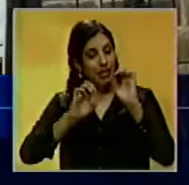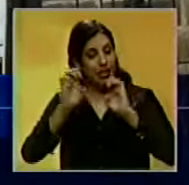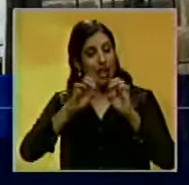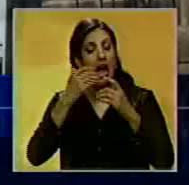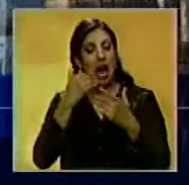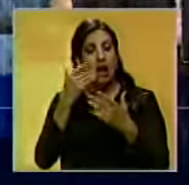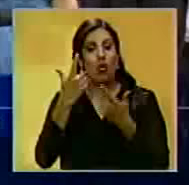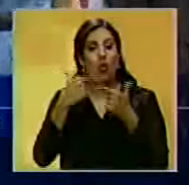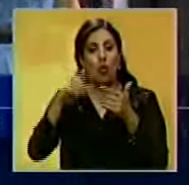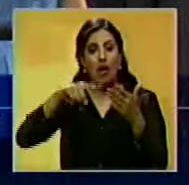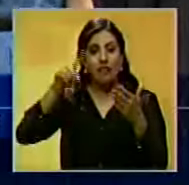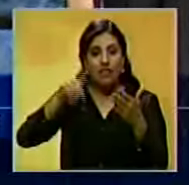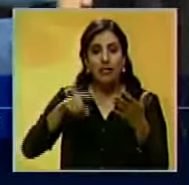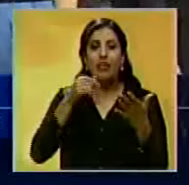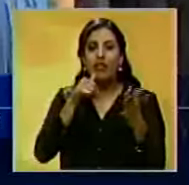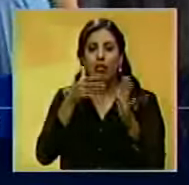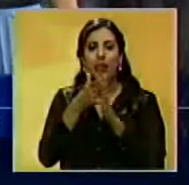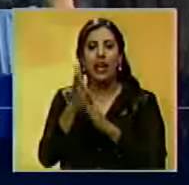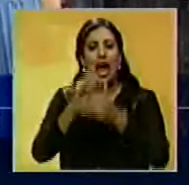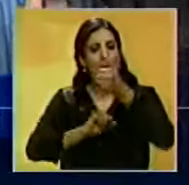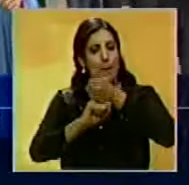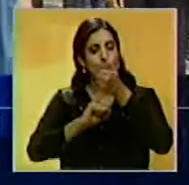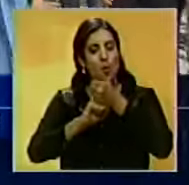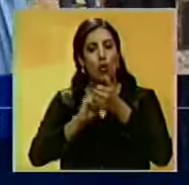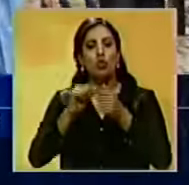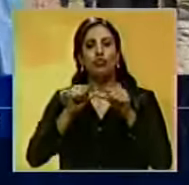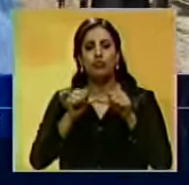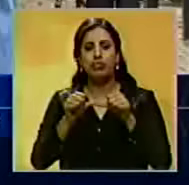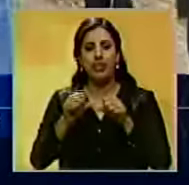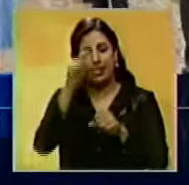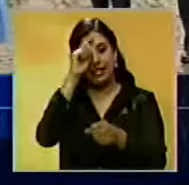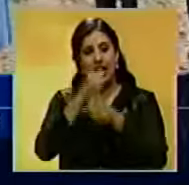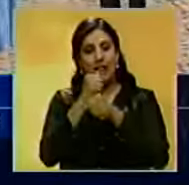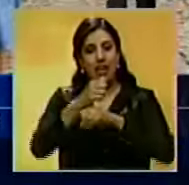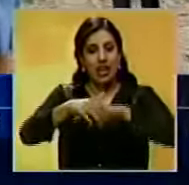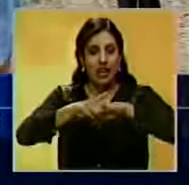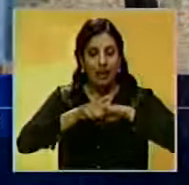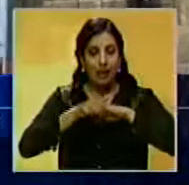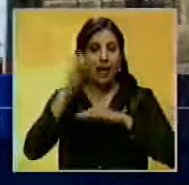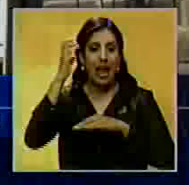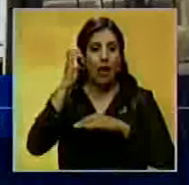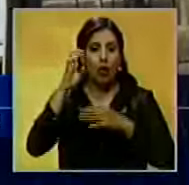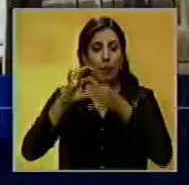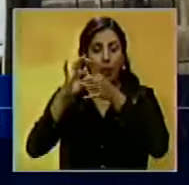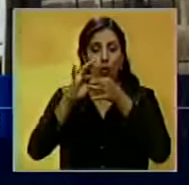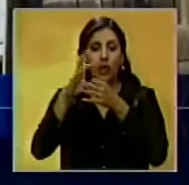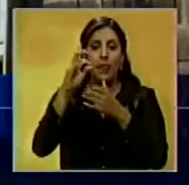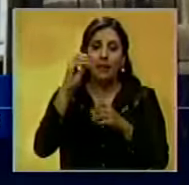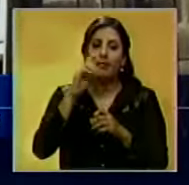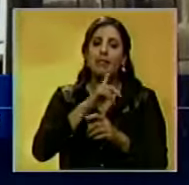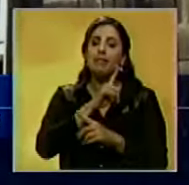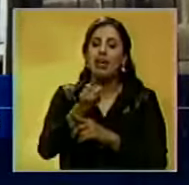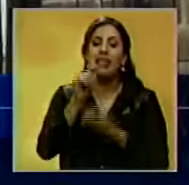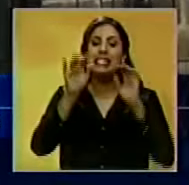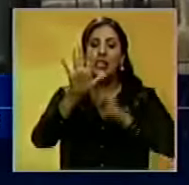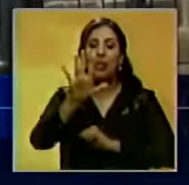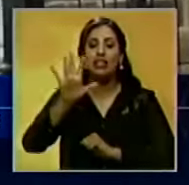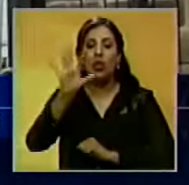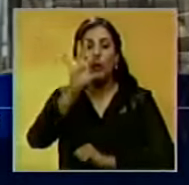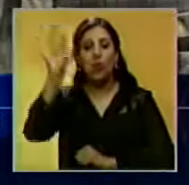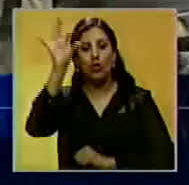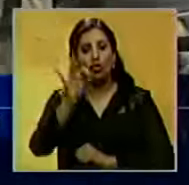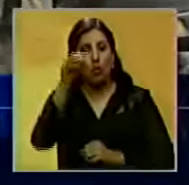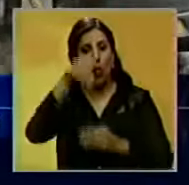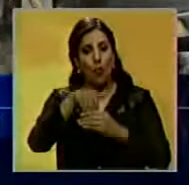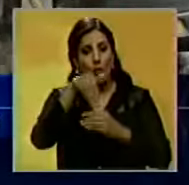Populos indicó que el apoyo a la continuación del Reino Unido en la Unión Europea se impondría con un 55%